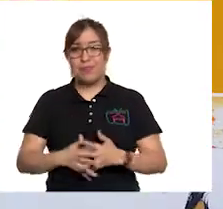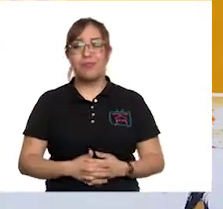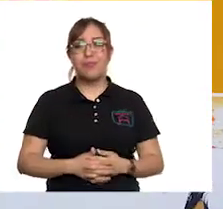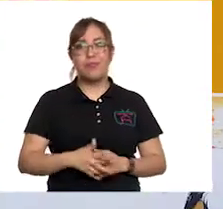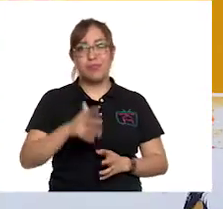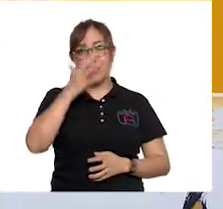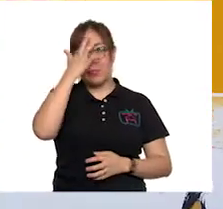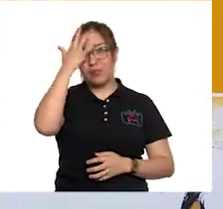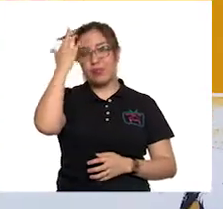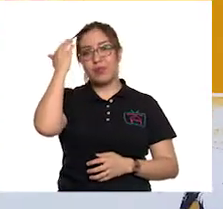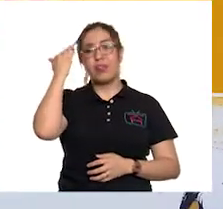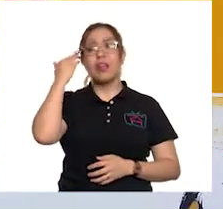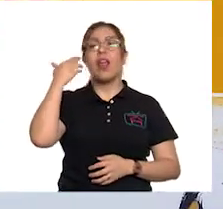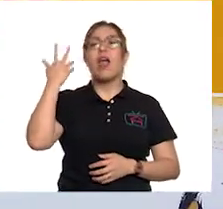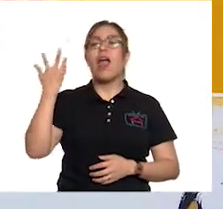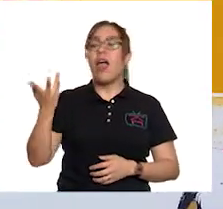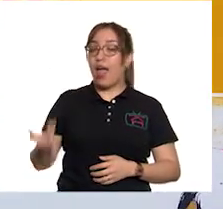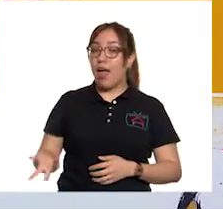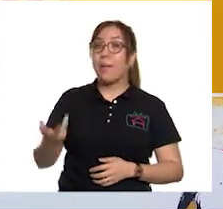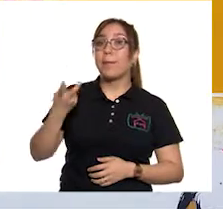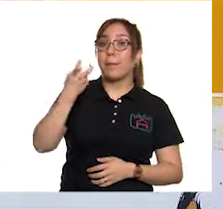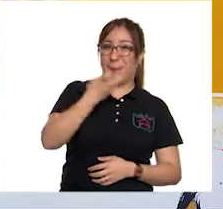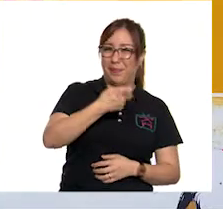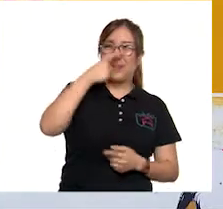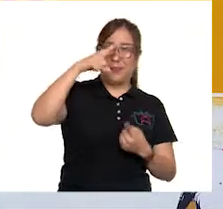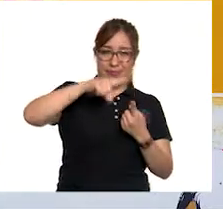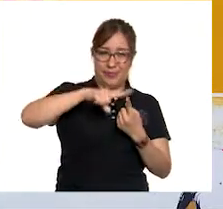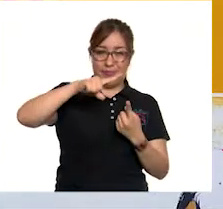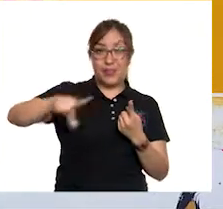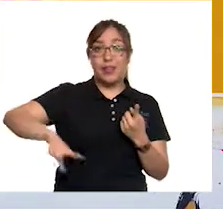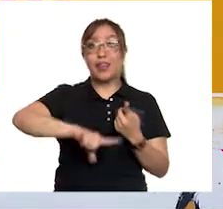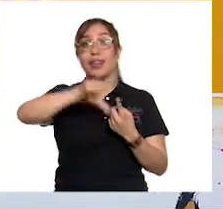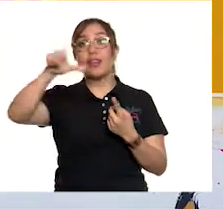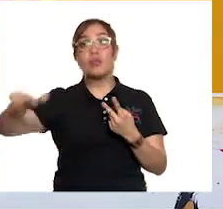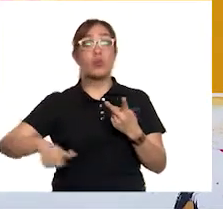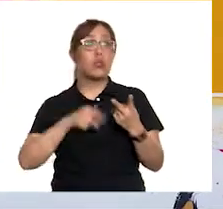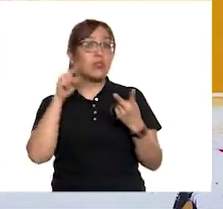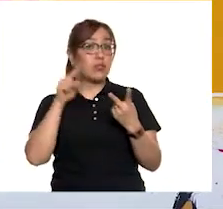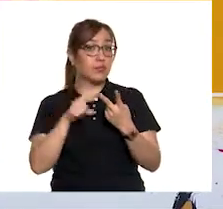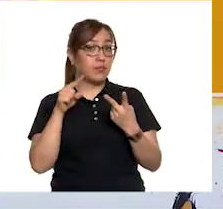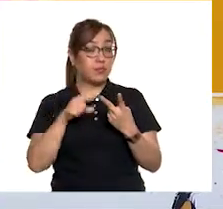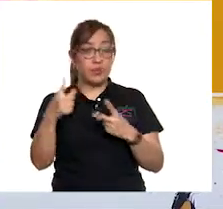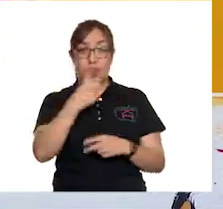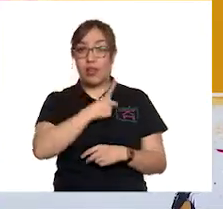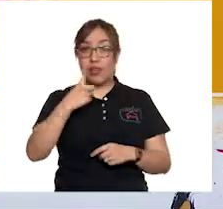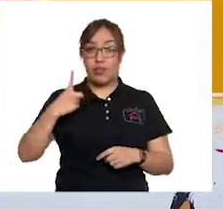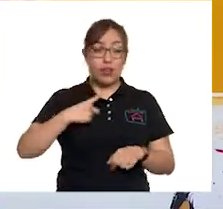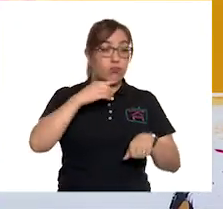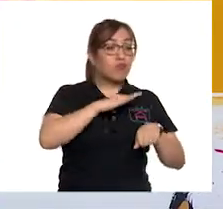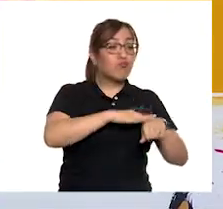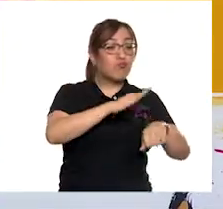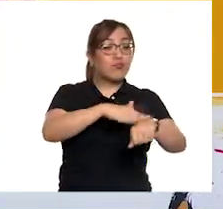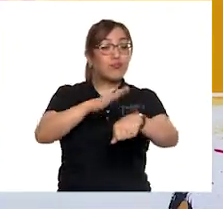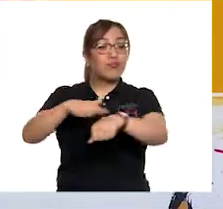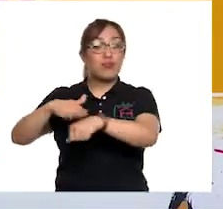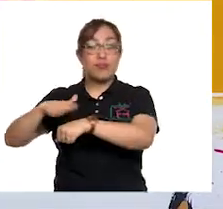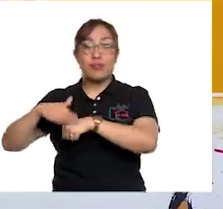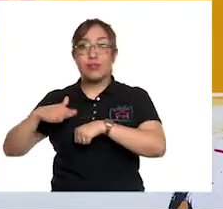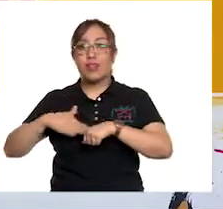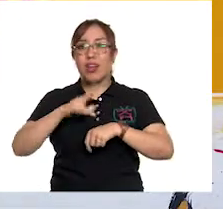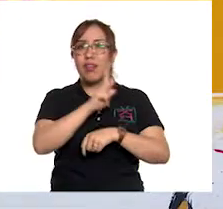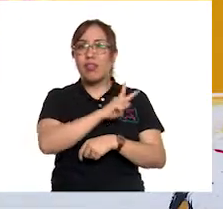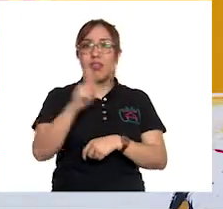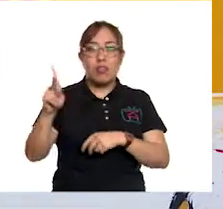Entonces, lo siguiente que tendría que hacer Valeria es llamar a todas y todos los vecinos a una